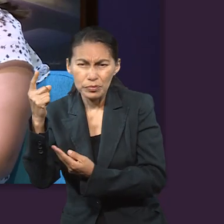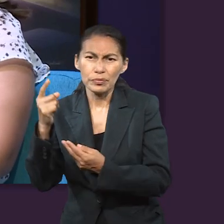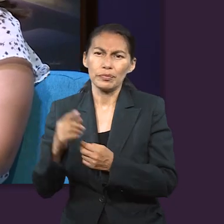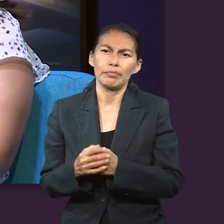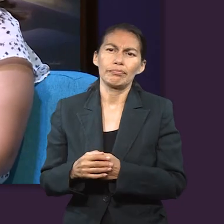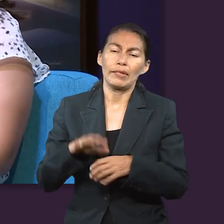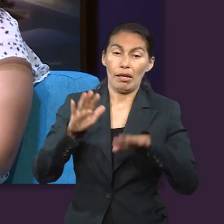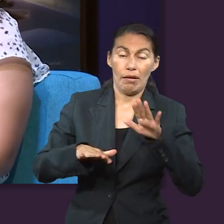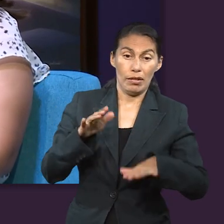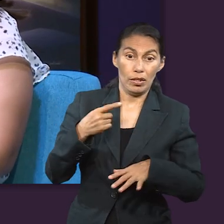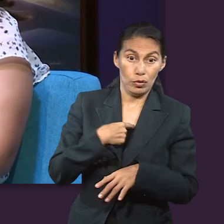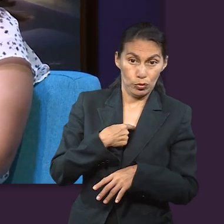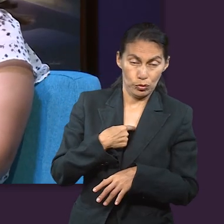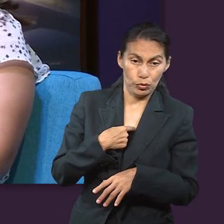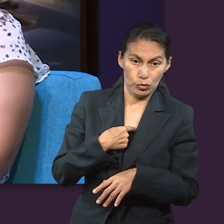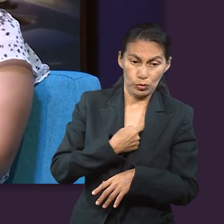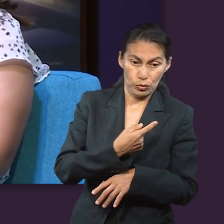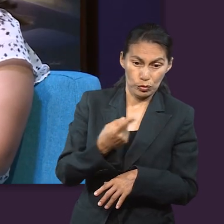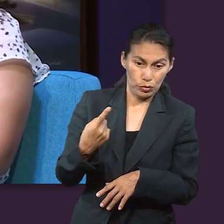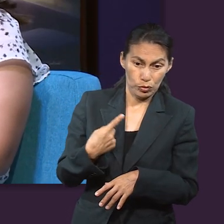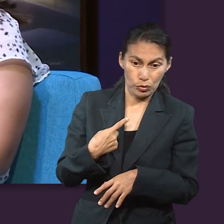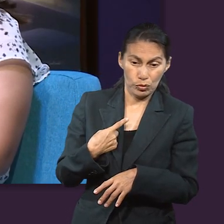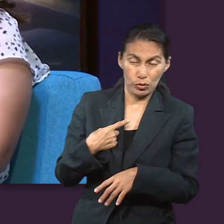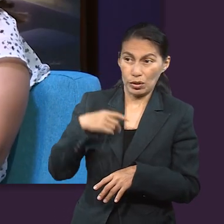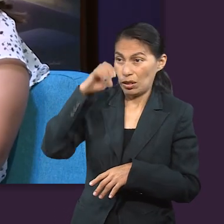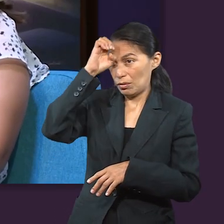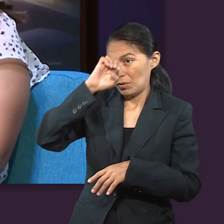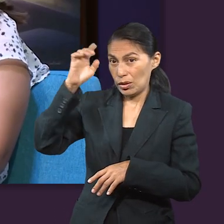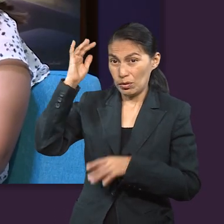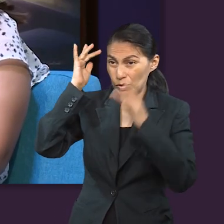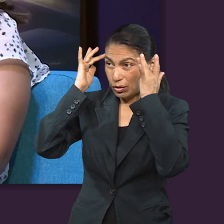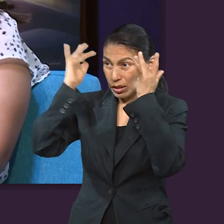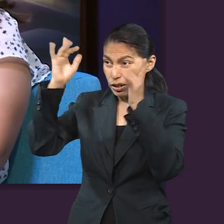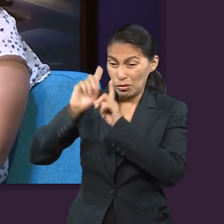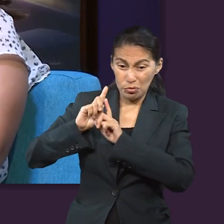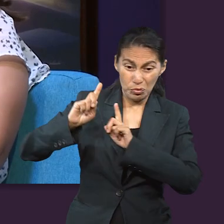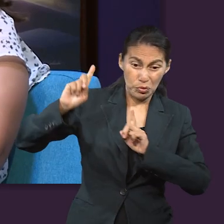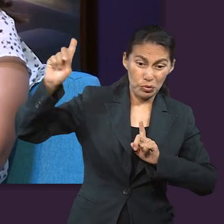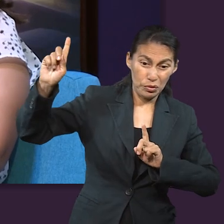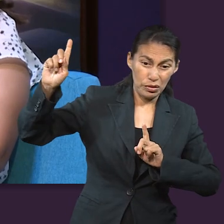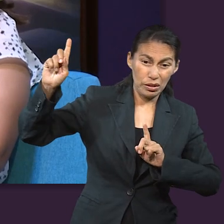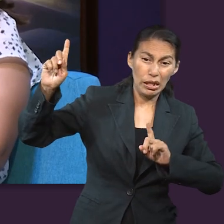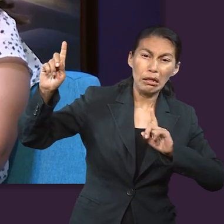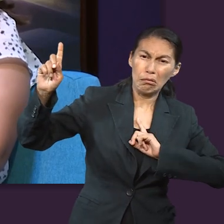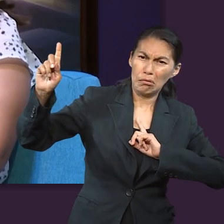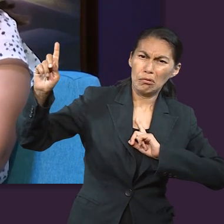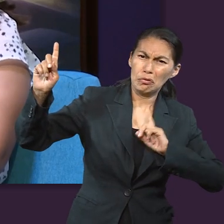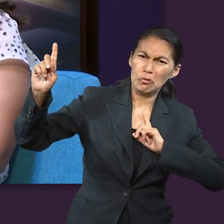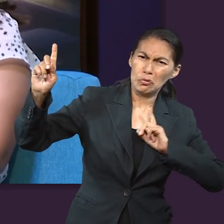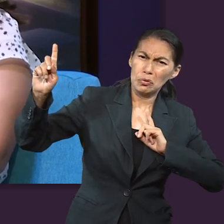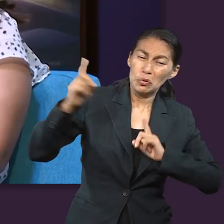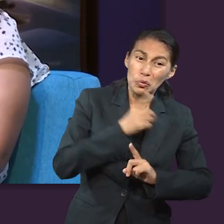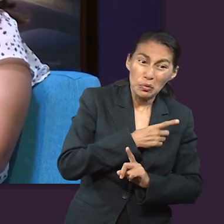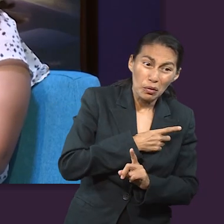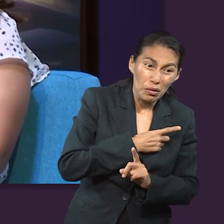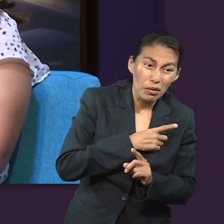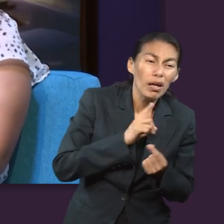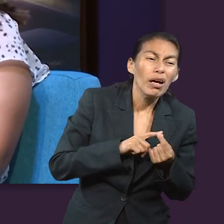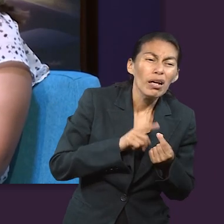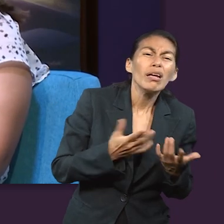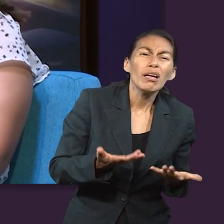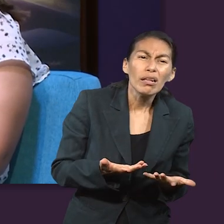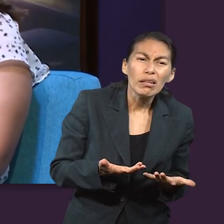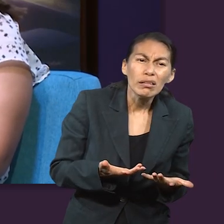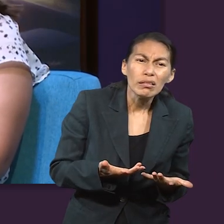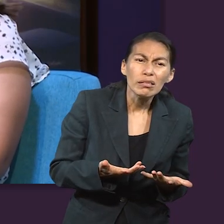porque cuando también nosotros estamos solos, sin el Espíritu Santo, ¿quién somos, no? En esa oscuridad, ¿quién realmente